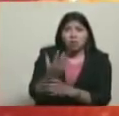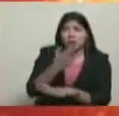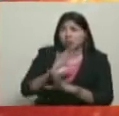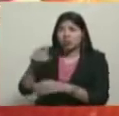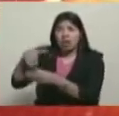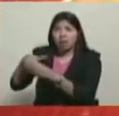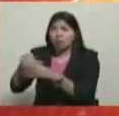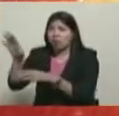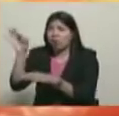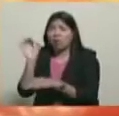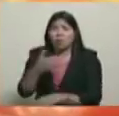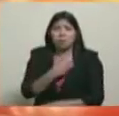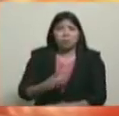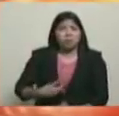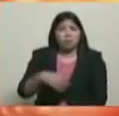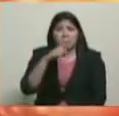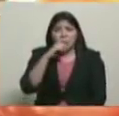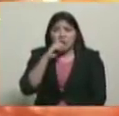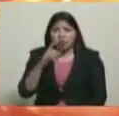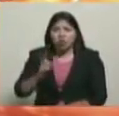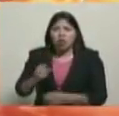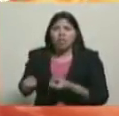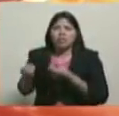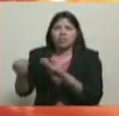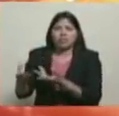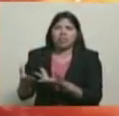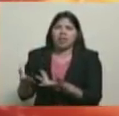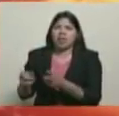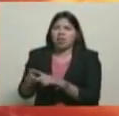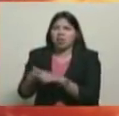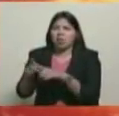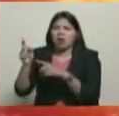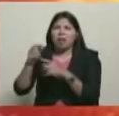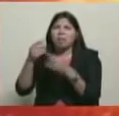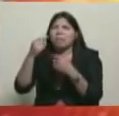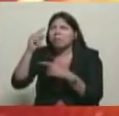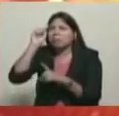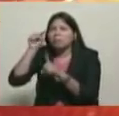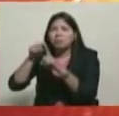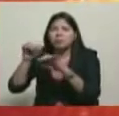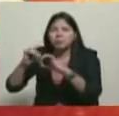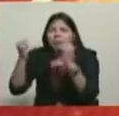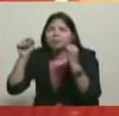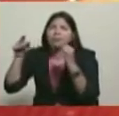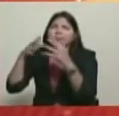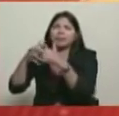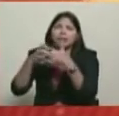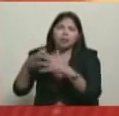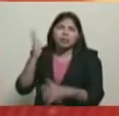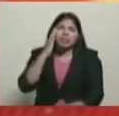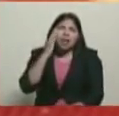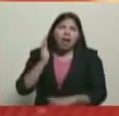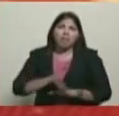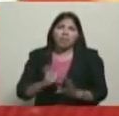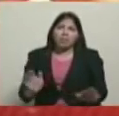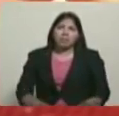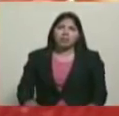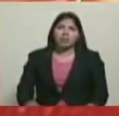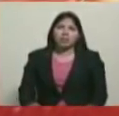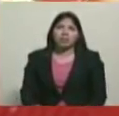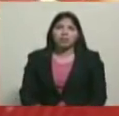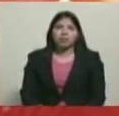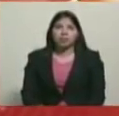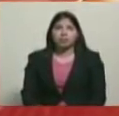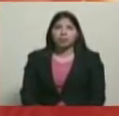entregarle al gobierno a alguien que quiere Estados Unidos. Hoy lo que ha hecho la derecha venezolana, con sus exponentes,